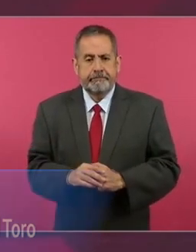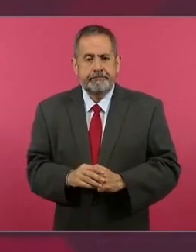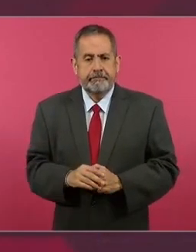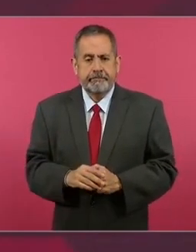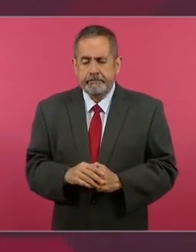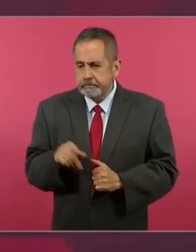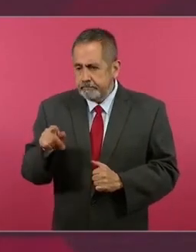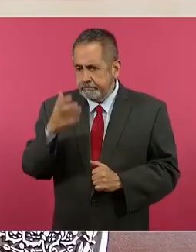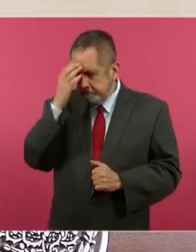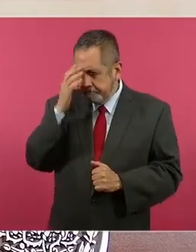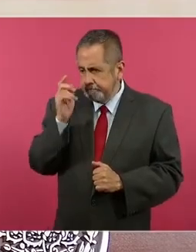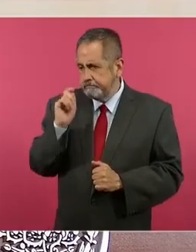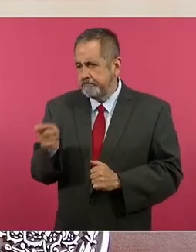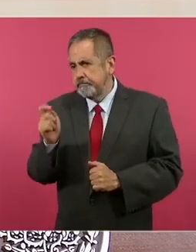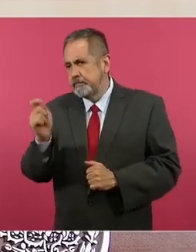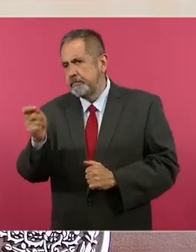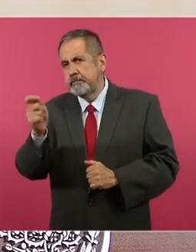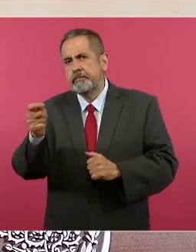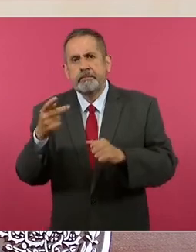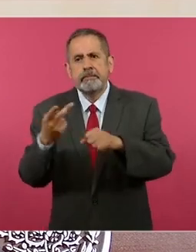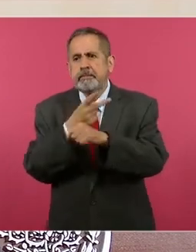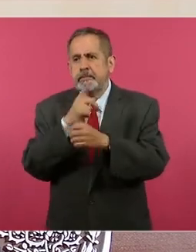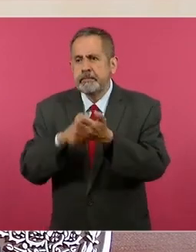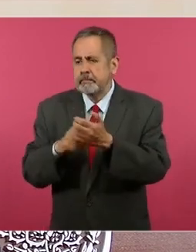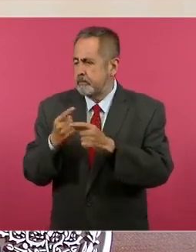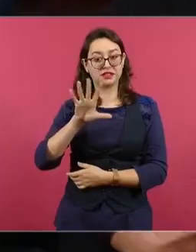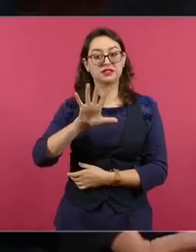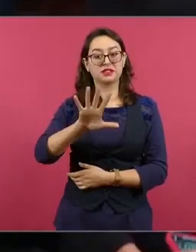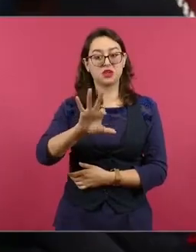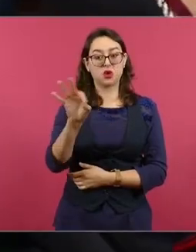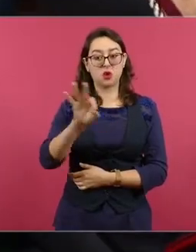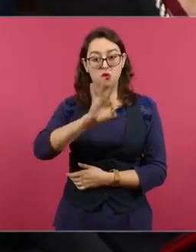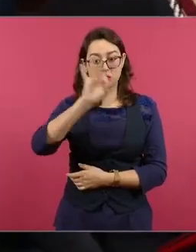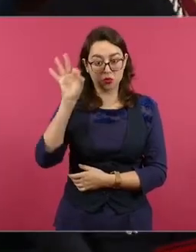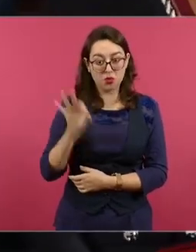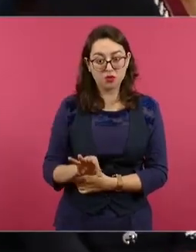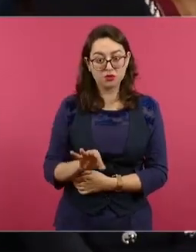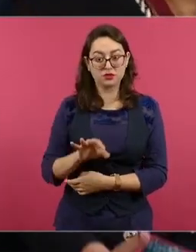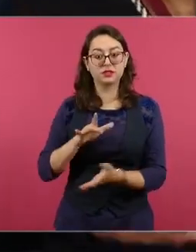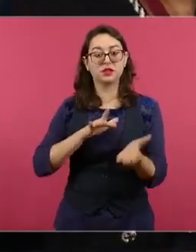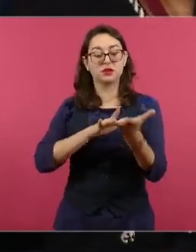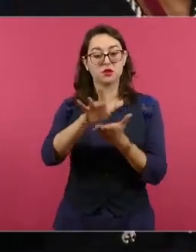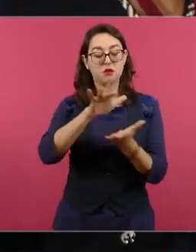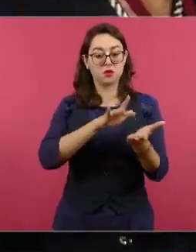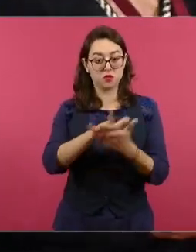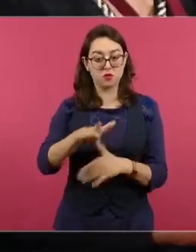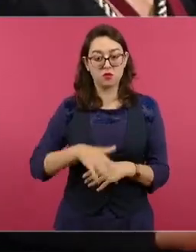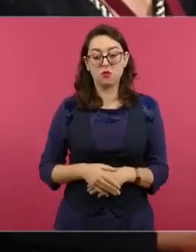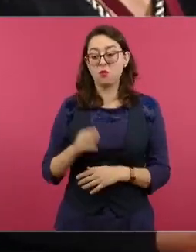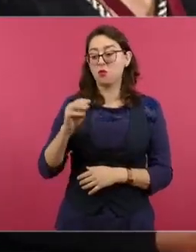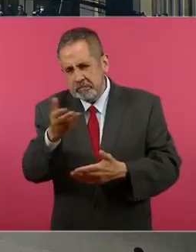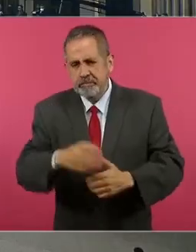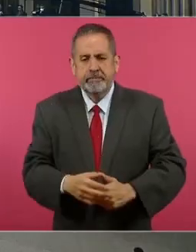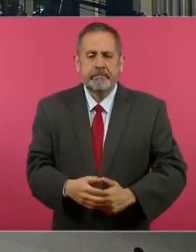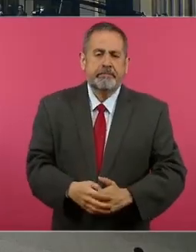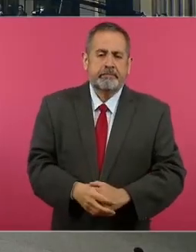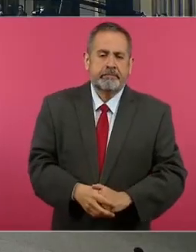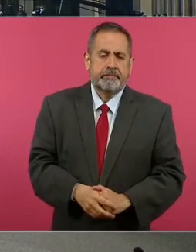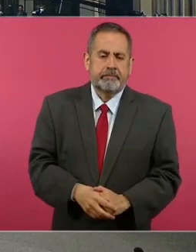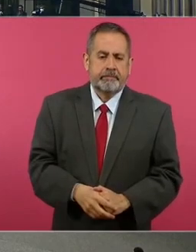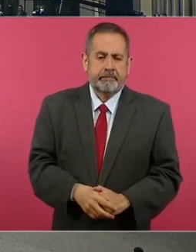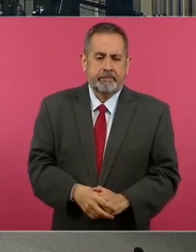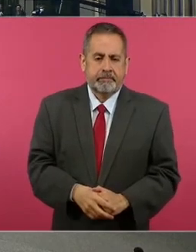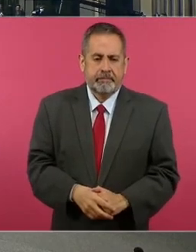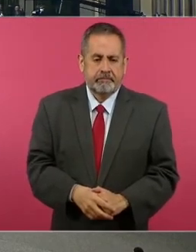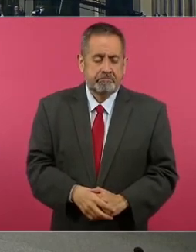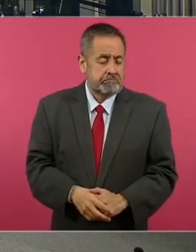que conecta Boca del Río con Alvarado. Cuestionado por la periodista de Imagen de Veracruz, Teresa Mora Guillén, sobre los problemas de